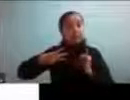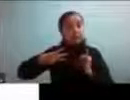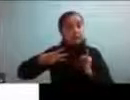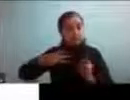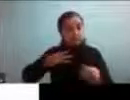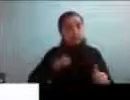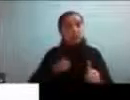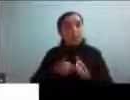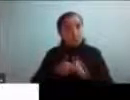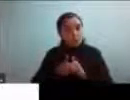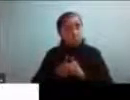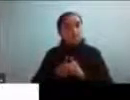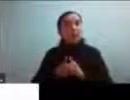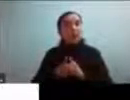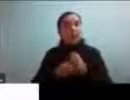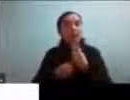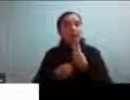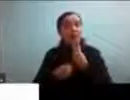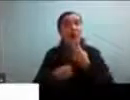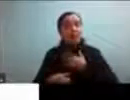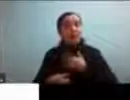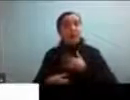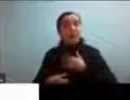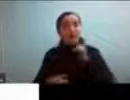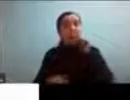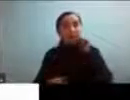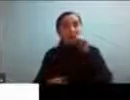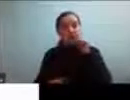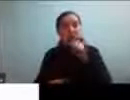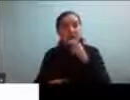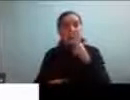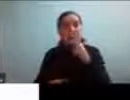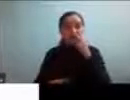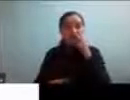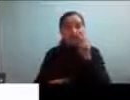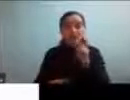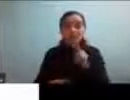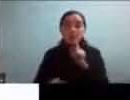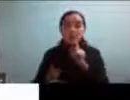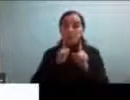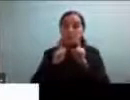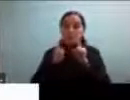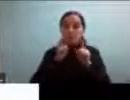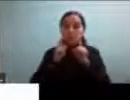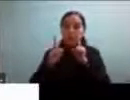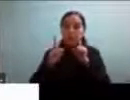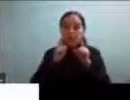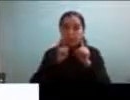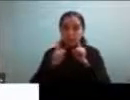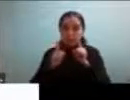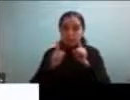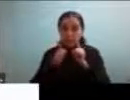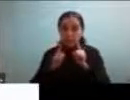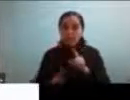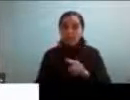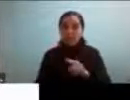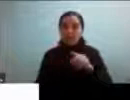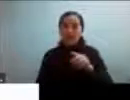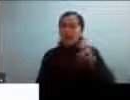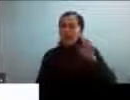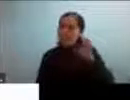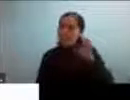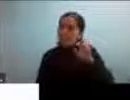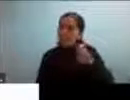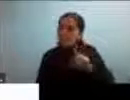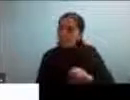uno en la vida diaria y ahí yo apliqué una prueba que se llama la prueba del desayuno de Dresden MCR en este caso por